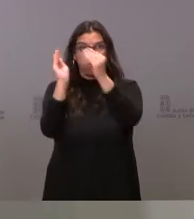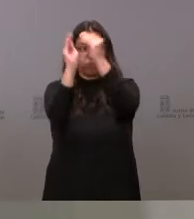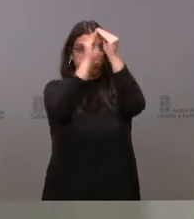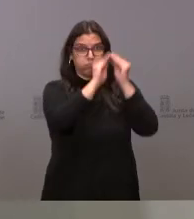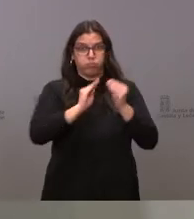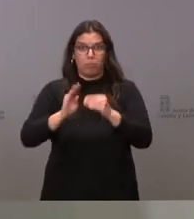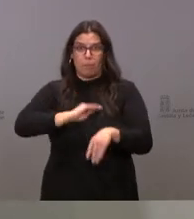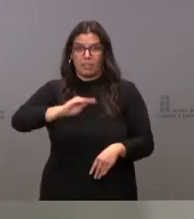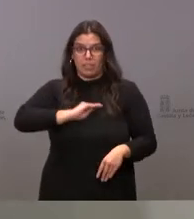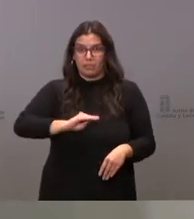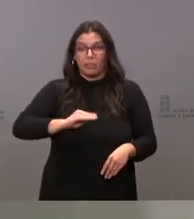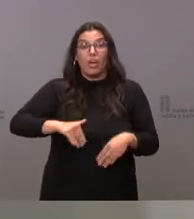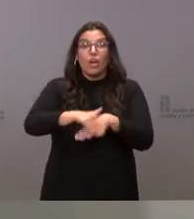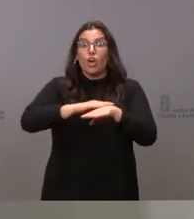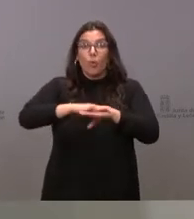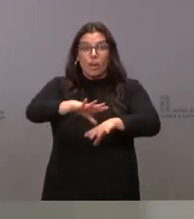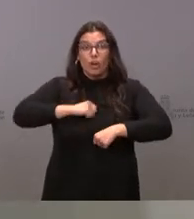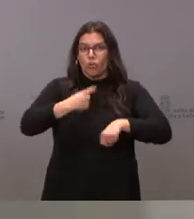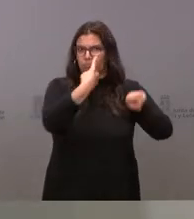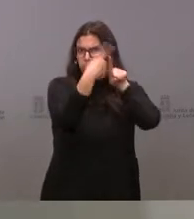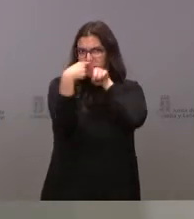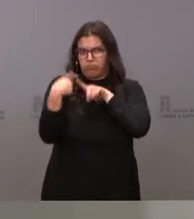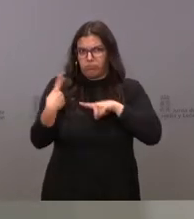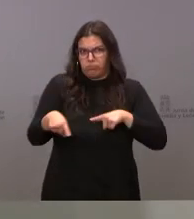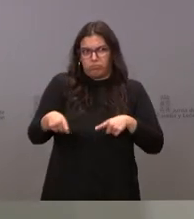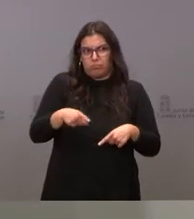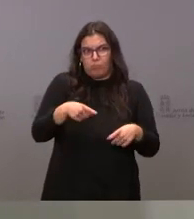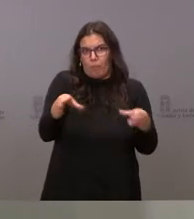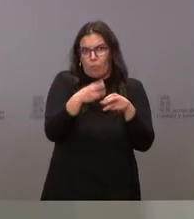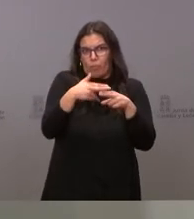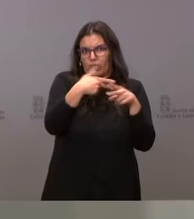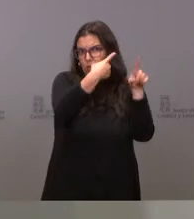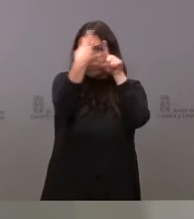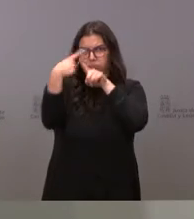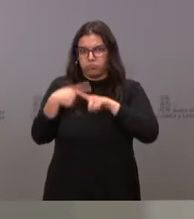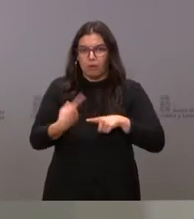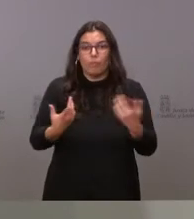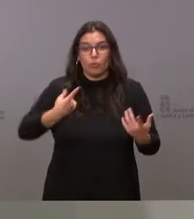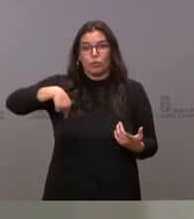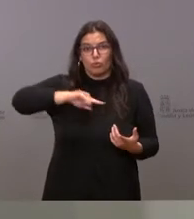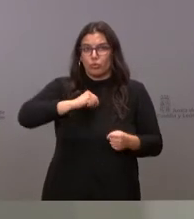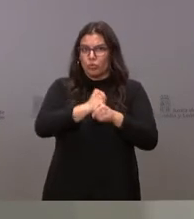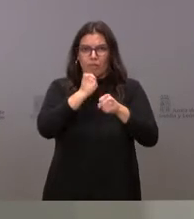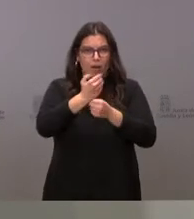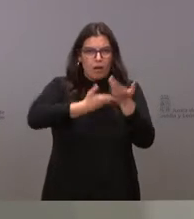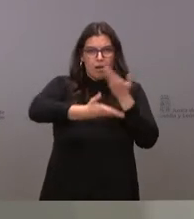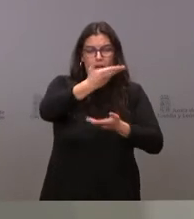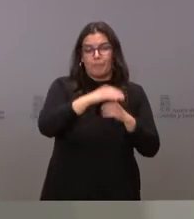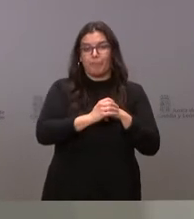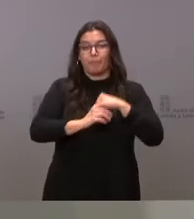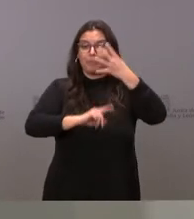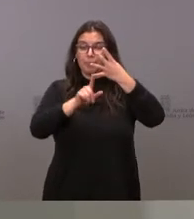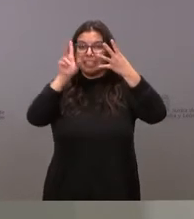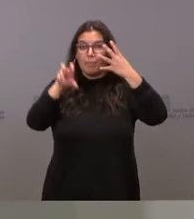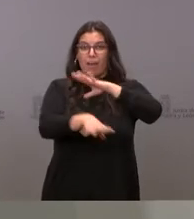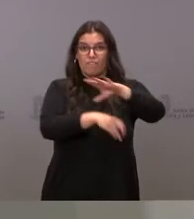gobernadas por distintos partidos, insisto, en la que nosotros vamos a trabajar. Con respecto al